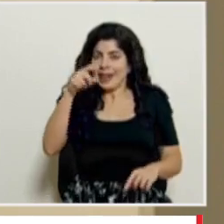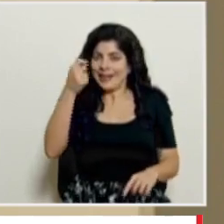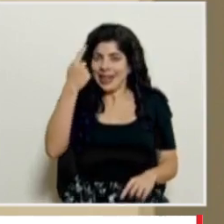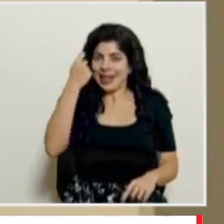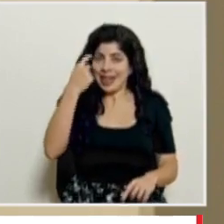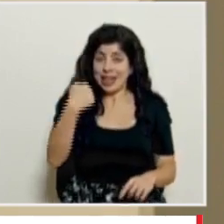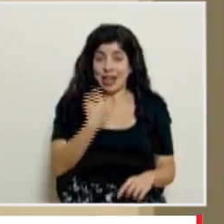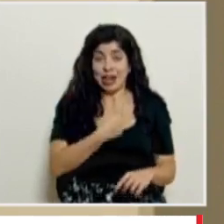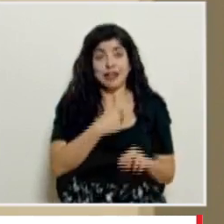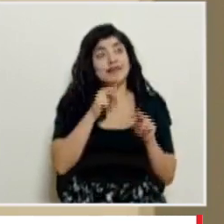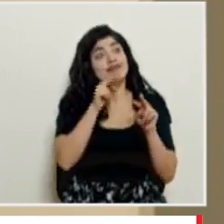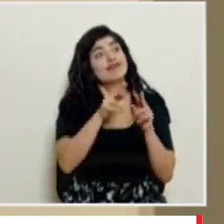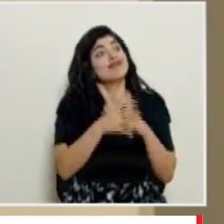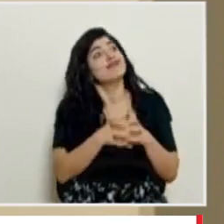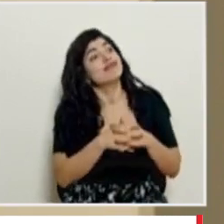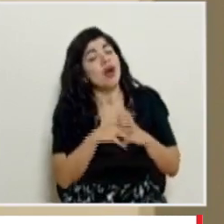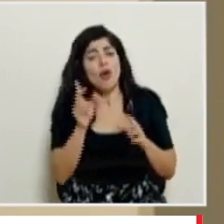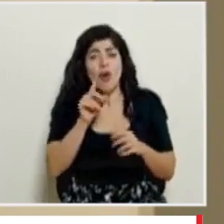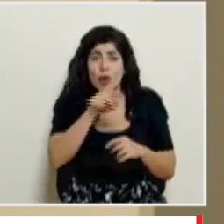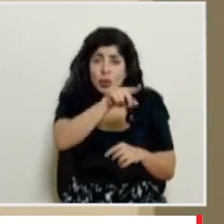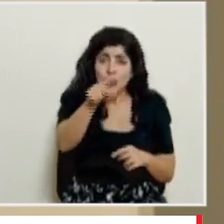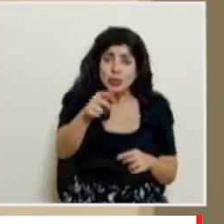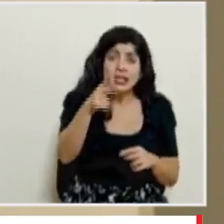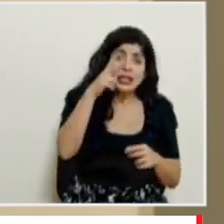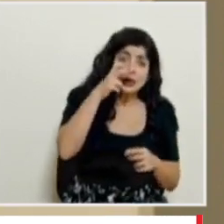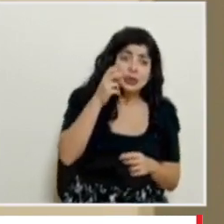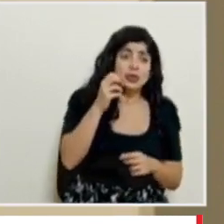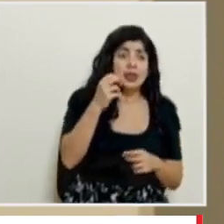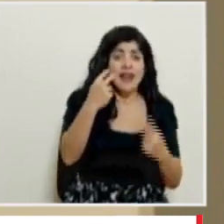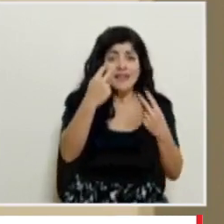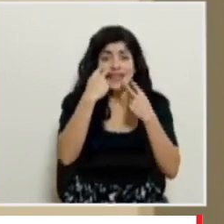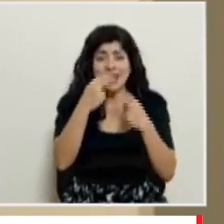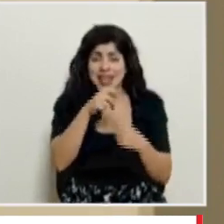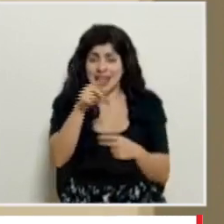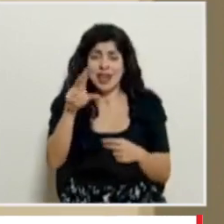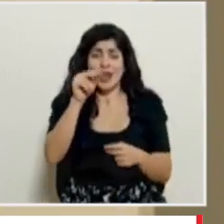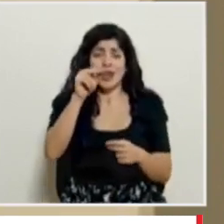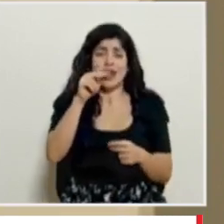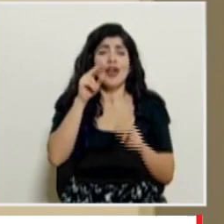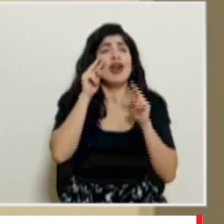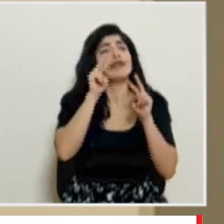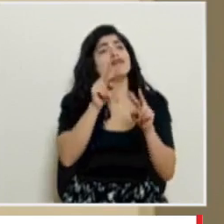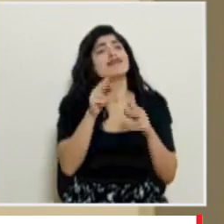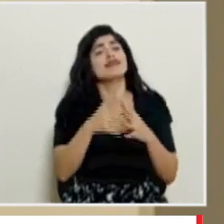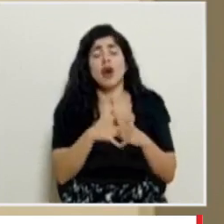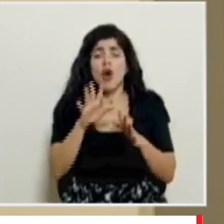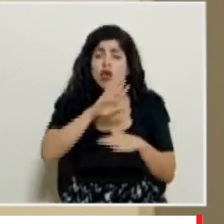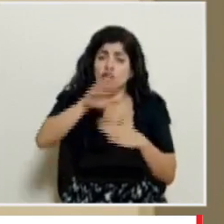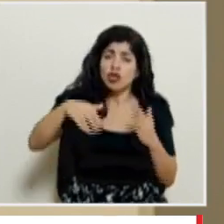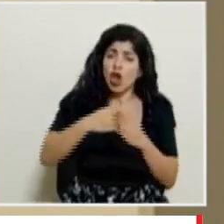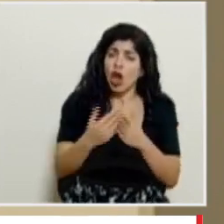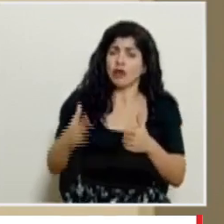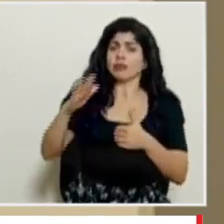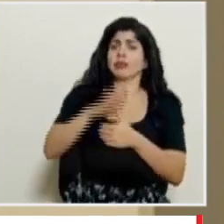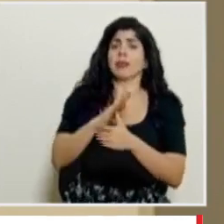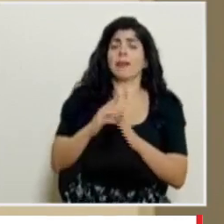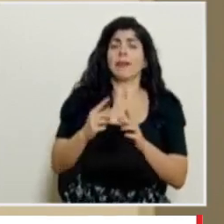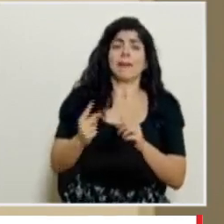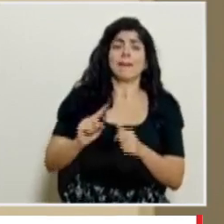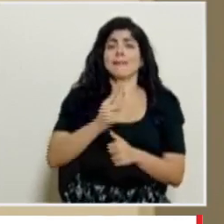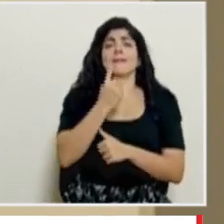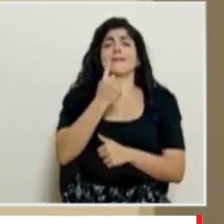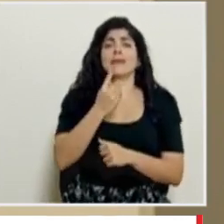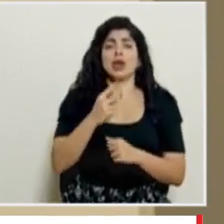que no somos espectadores ninguno ni ustedes los que están escuchando o viendo nadie es un espectador todos son protagonistas y si se